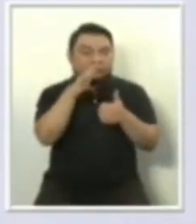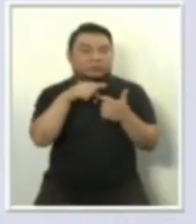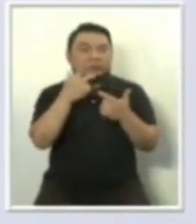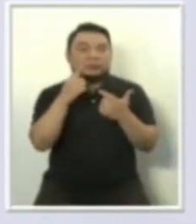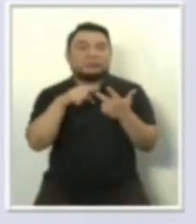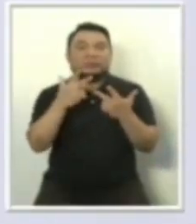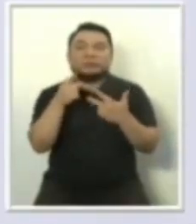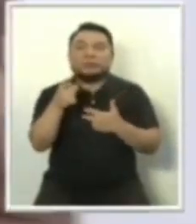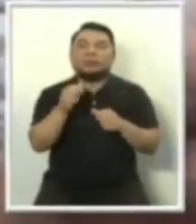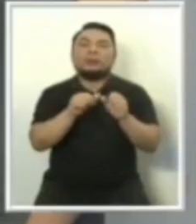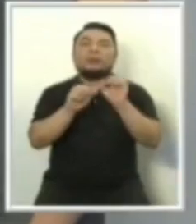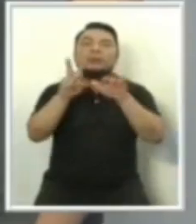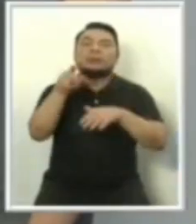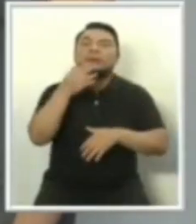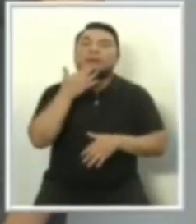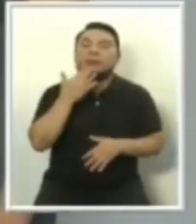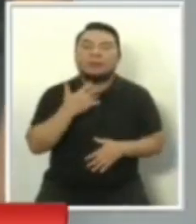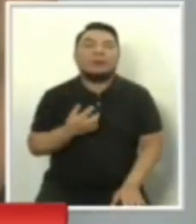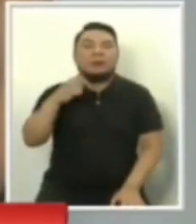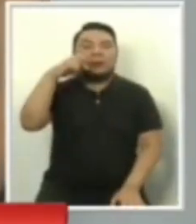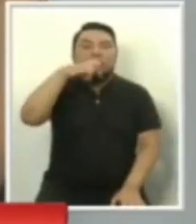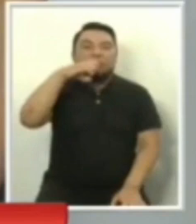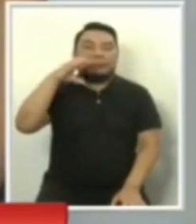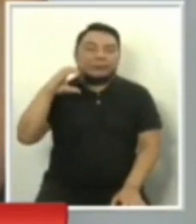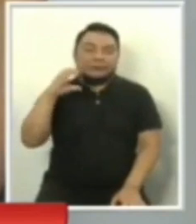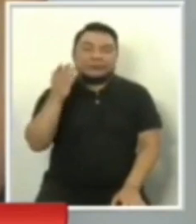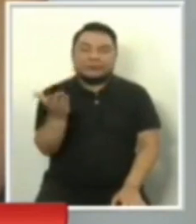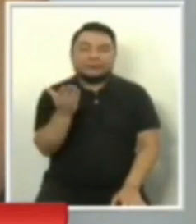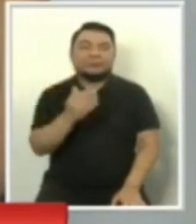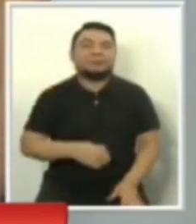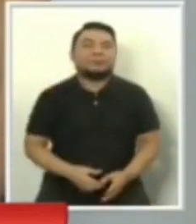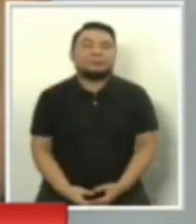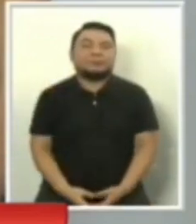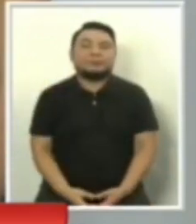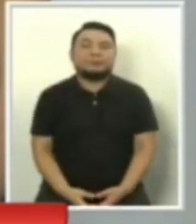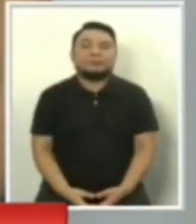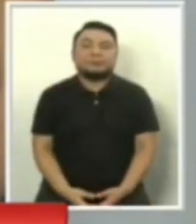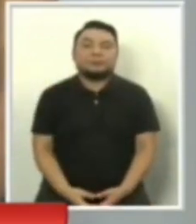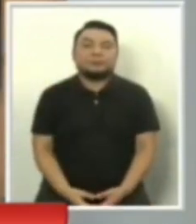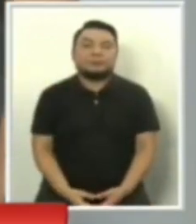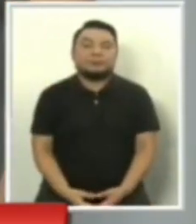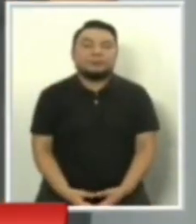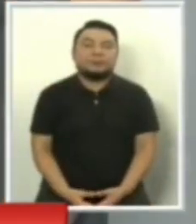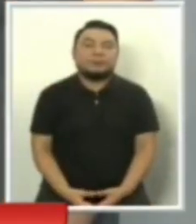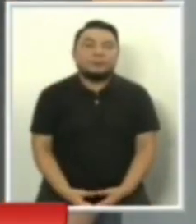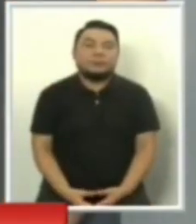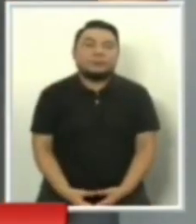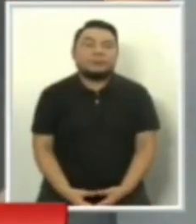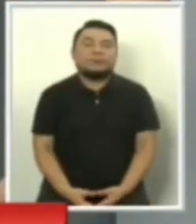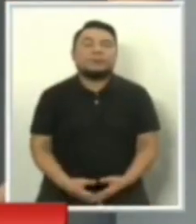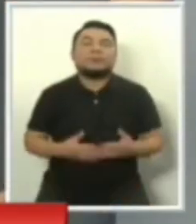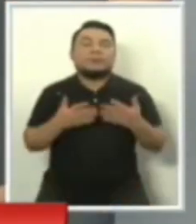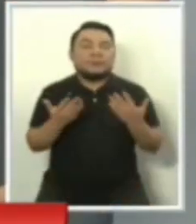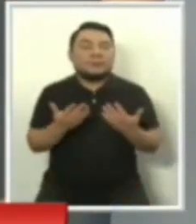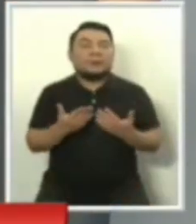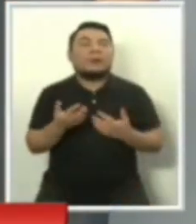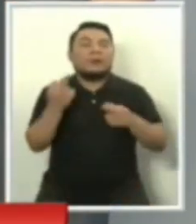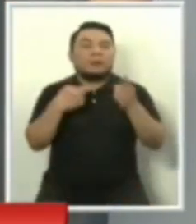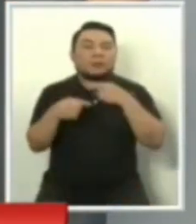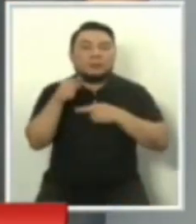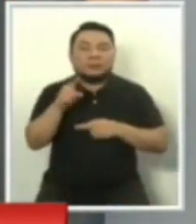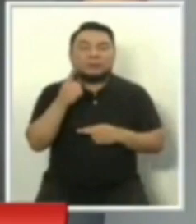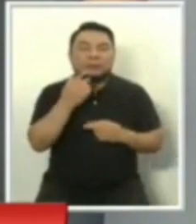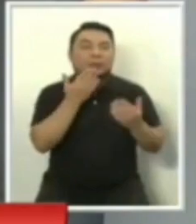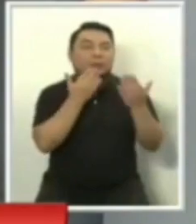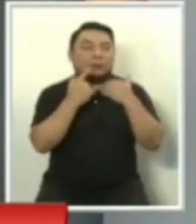número 12, que es el Partido Popular Cristiano PPC, Alberto Bengolea. Volvemos a esta dinámica en la cual primero tienen una